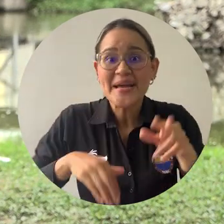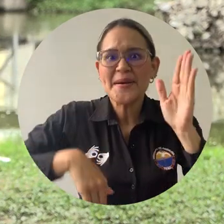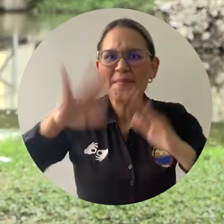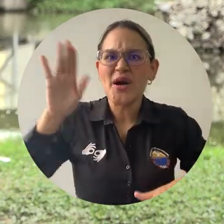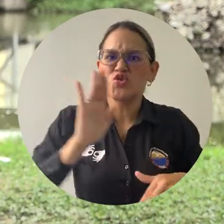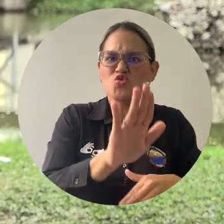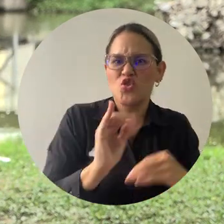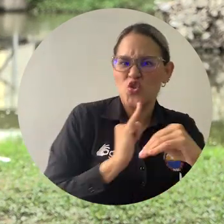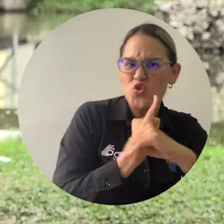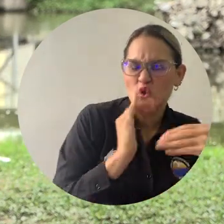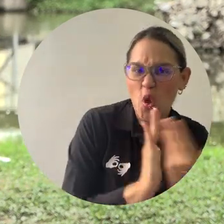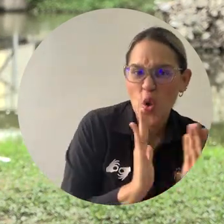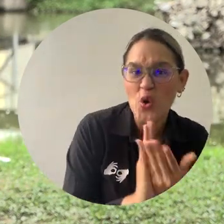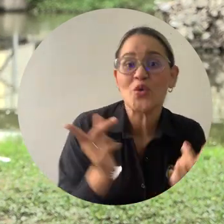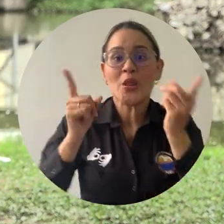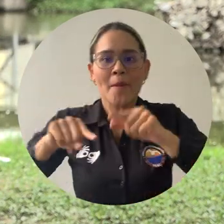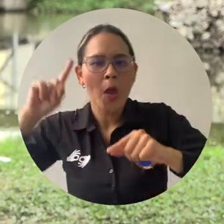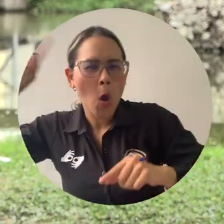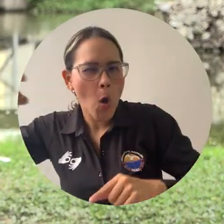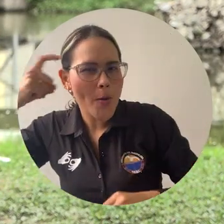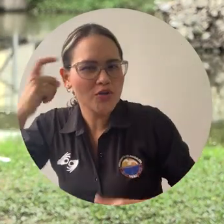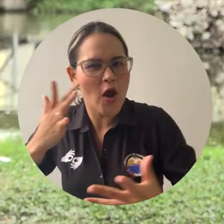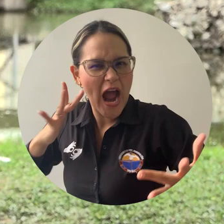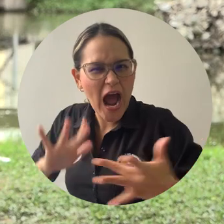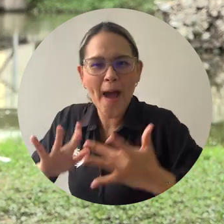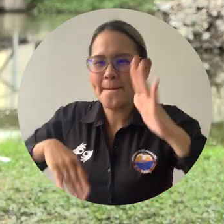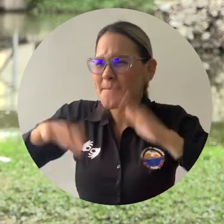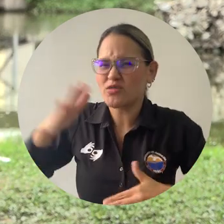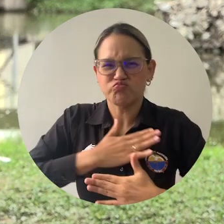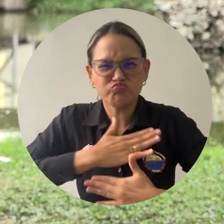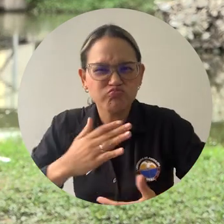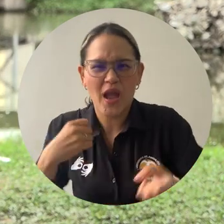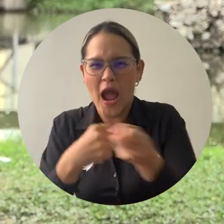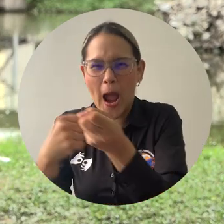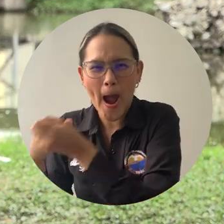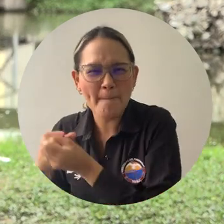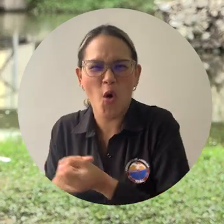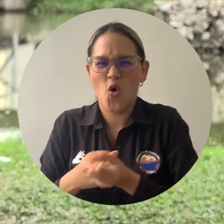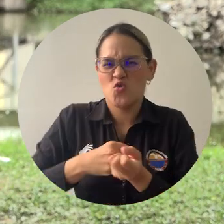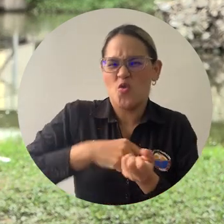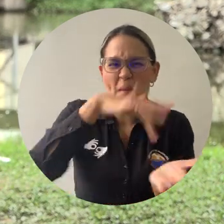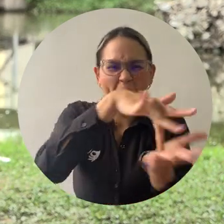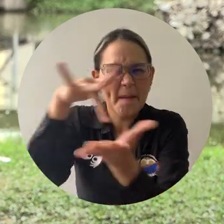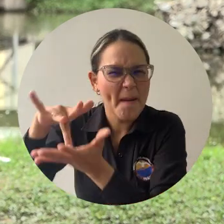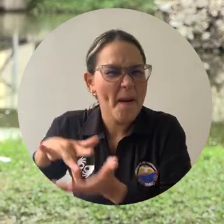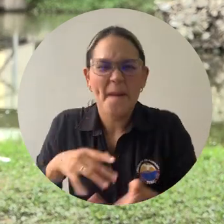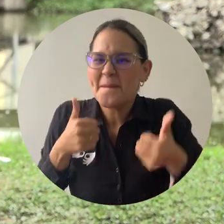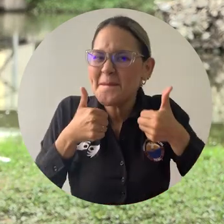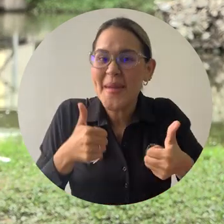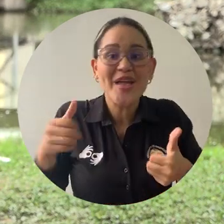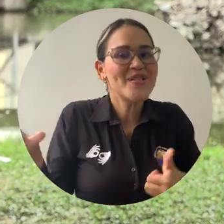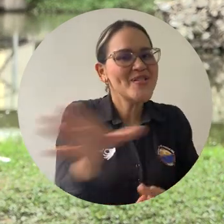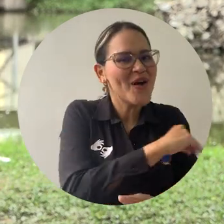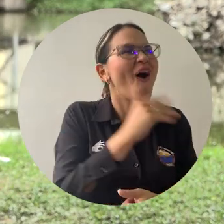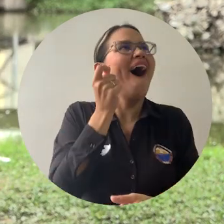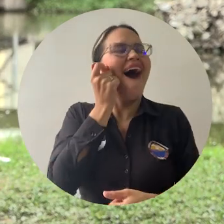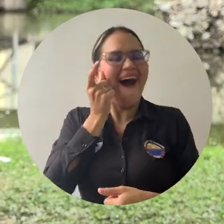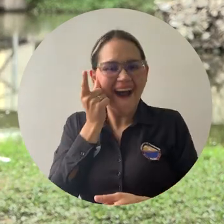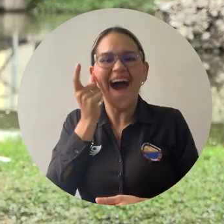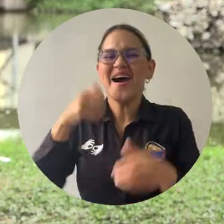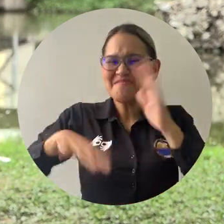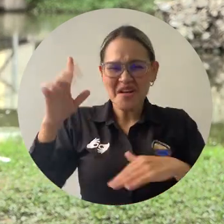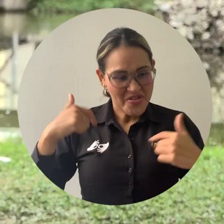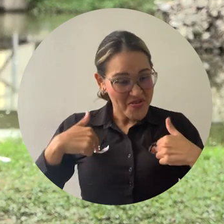con una gobernanza pública, transparente, eficiente y participativa. Y sobre todo una ciudad en donde entendamos que todos podemos